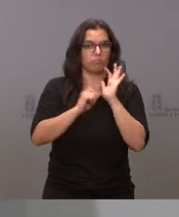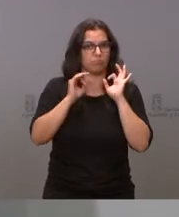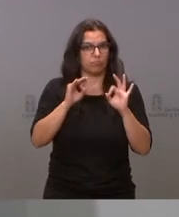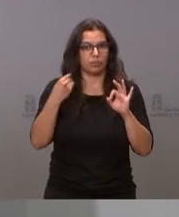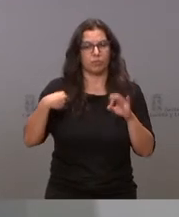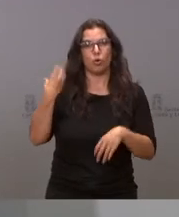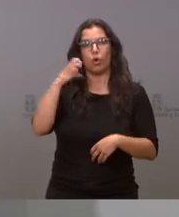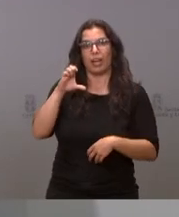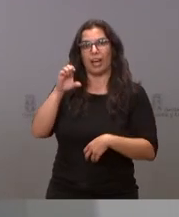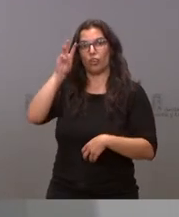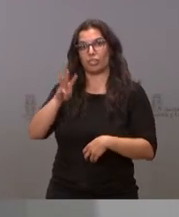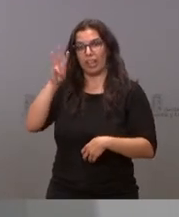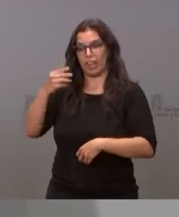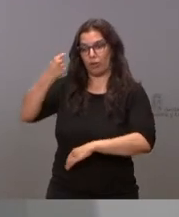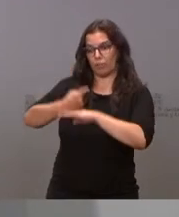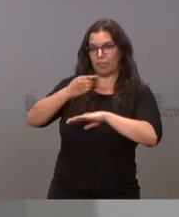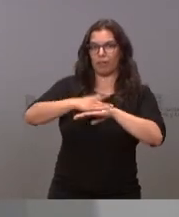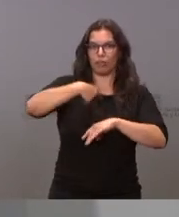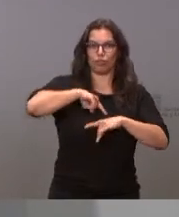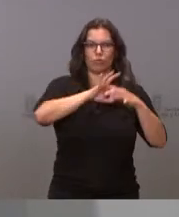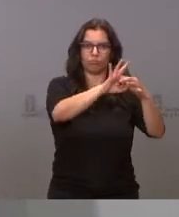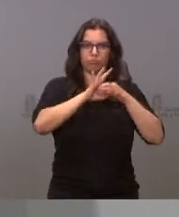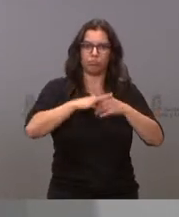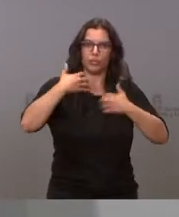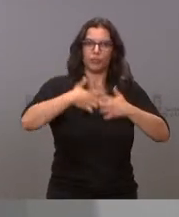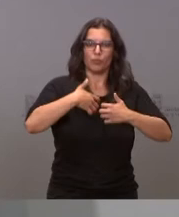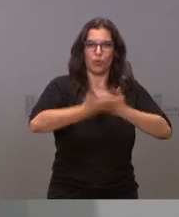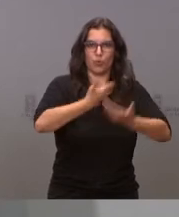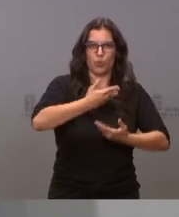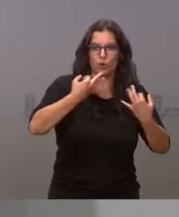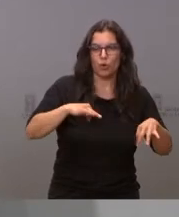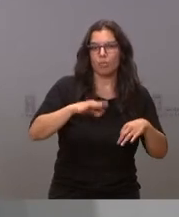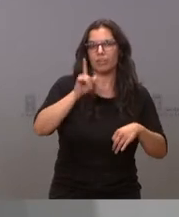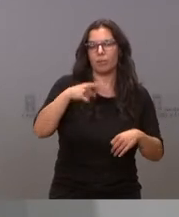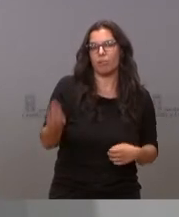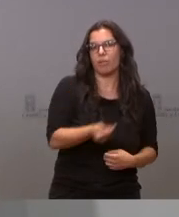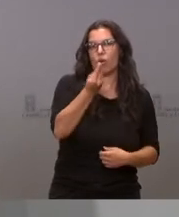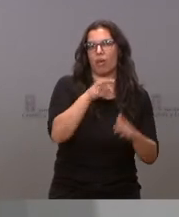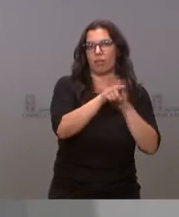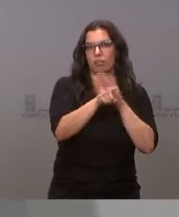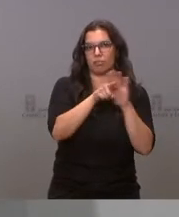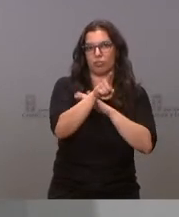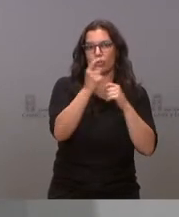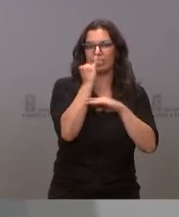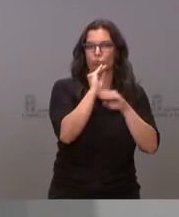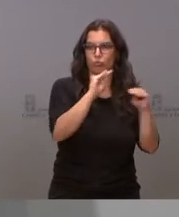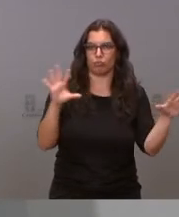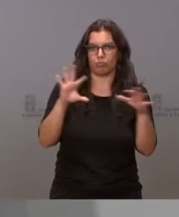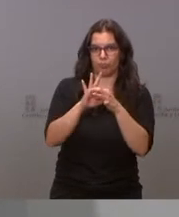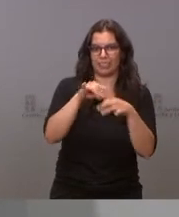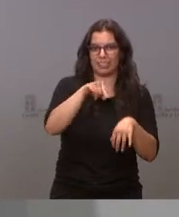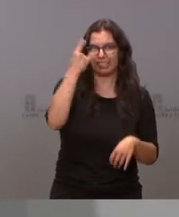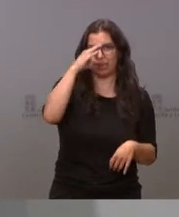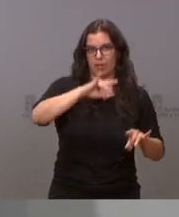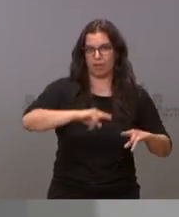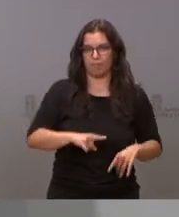Carlos III para poder continuar funcionando con normalidad y mejorando la gestión de dicho instituto en Salamanca.